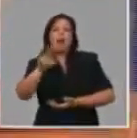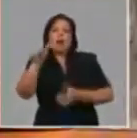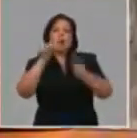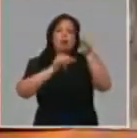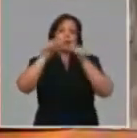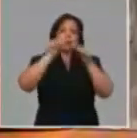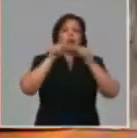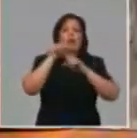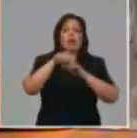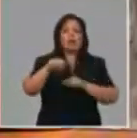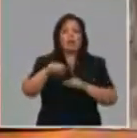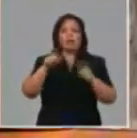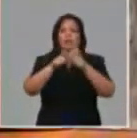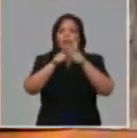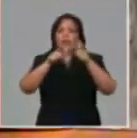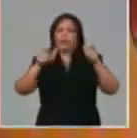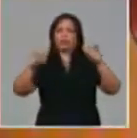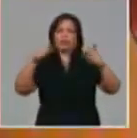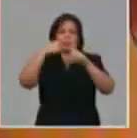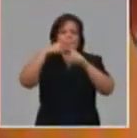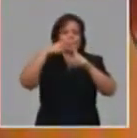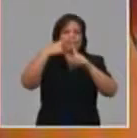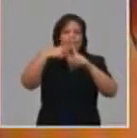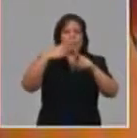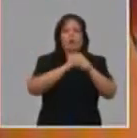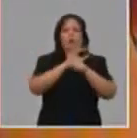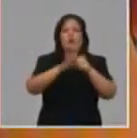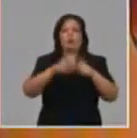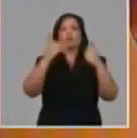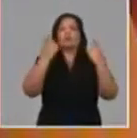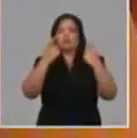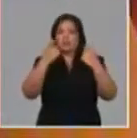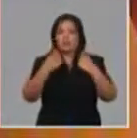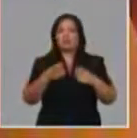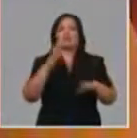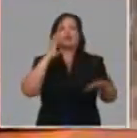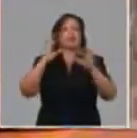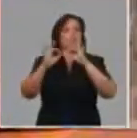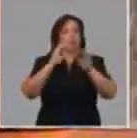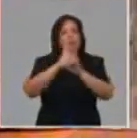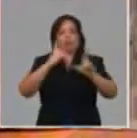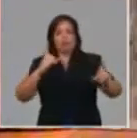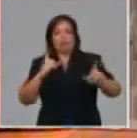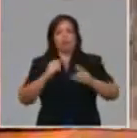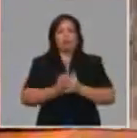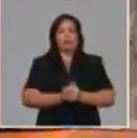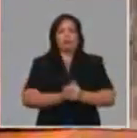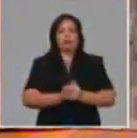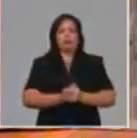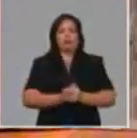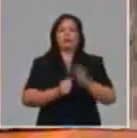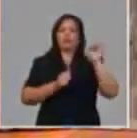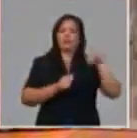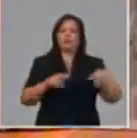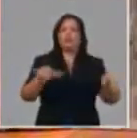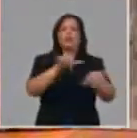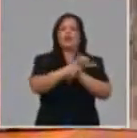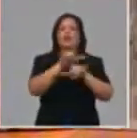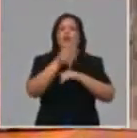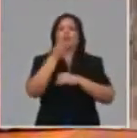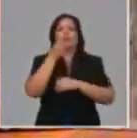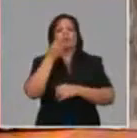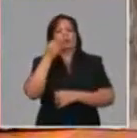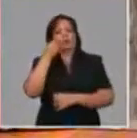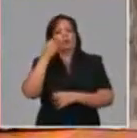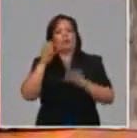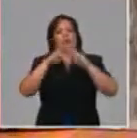nuevamente de la enfermedad por eso es muy importante tener todas esas precauciones esto también estará disponible en nuestro sitio lo es bueno y cualquier